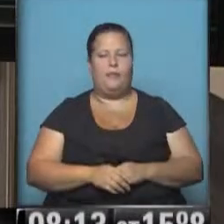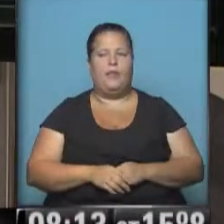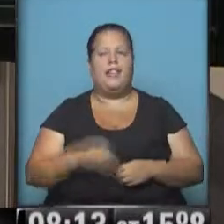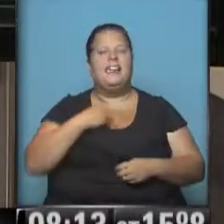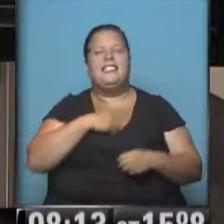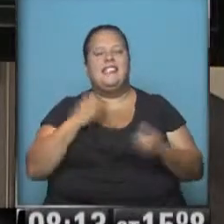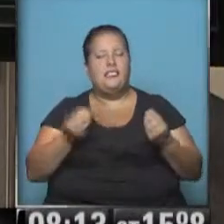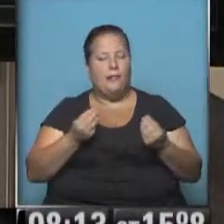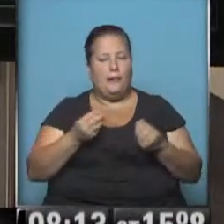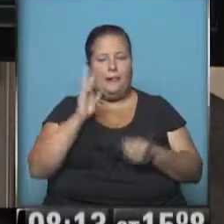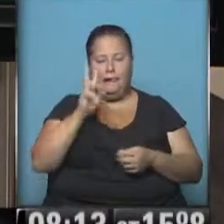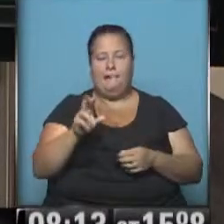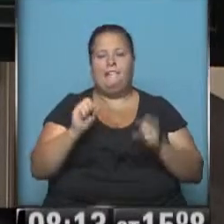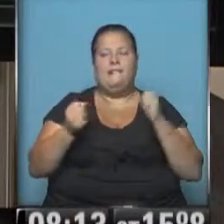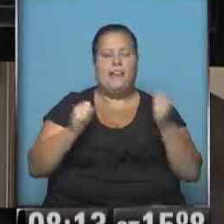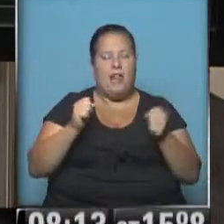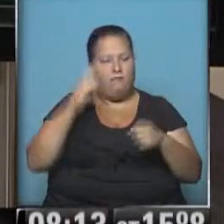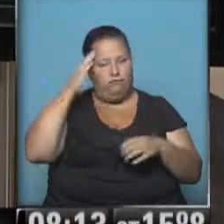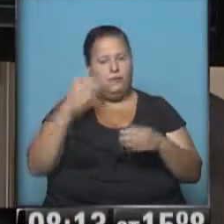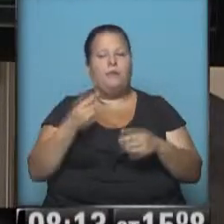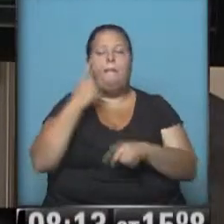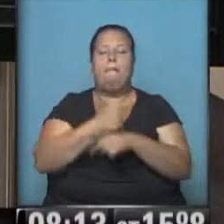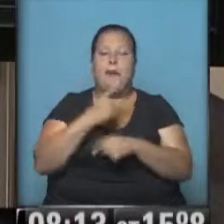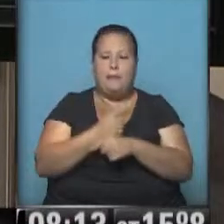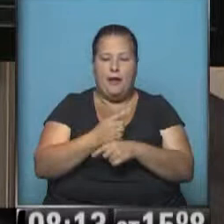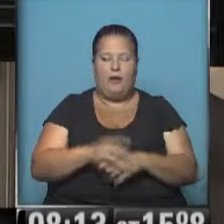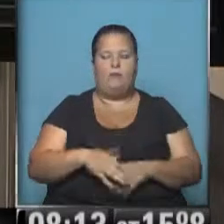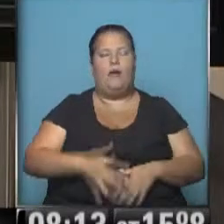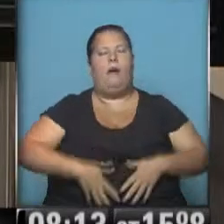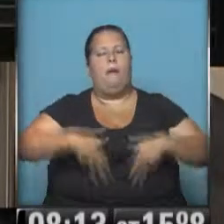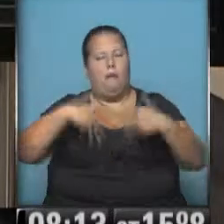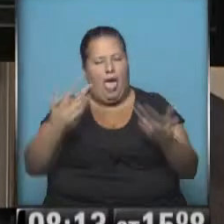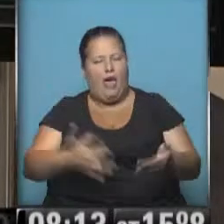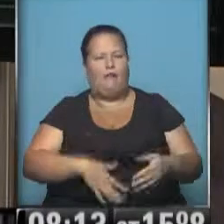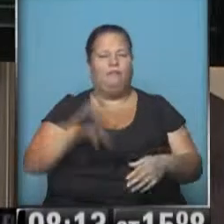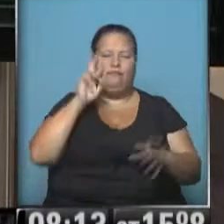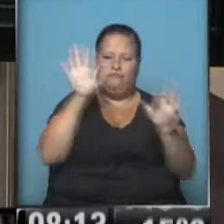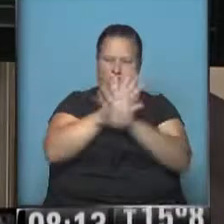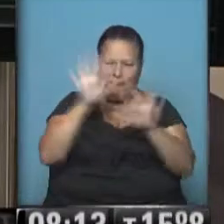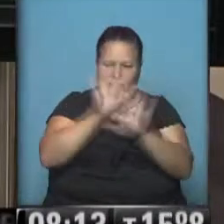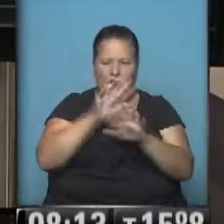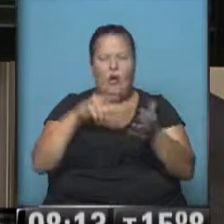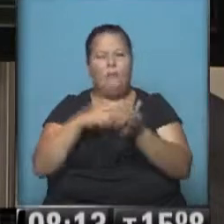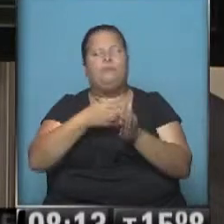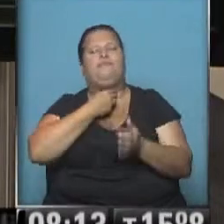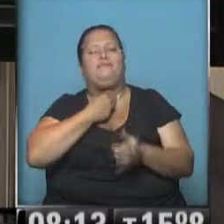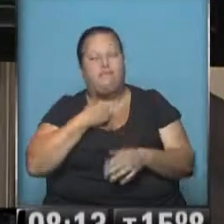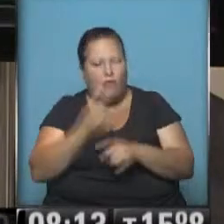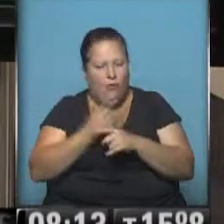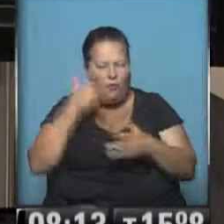síntomas son los que aparecen en el sistema nervioso central. En principio, náuseas, vómitos, visión borrosa, dificultad para tragar,